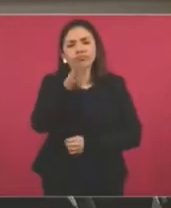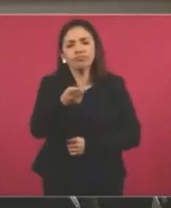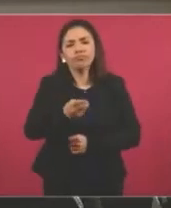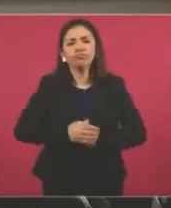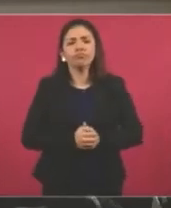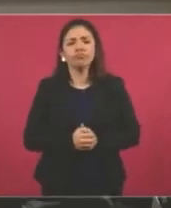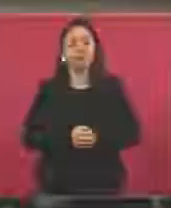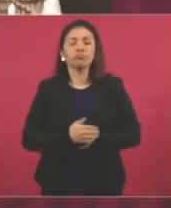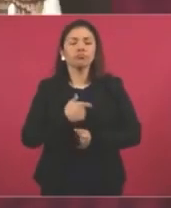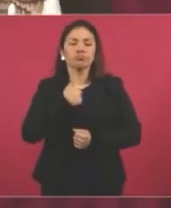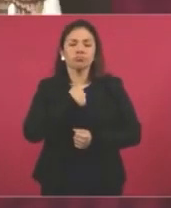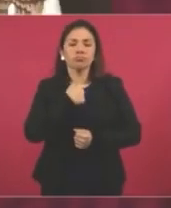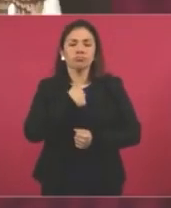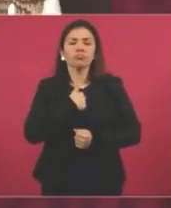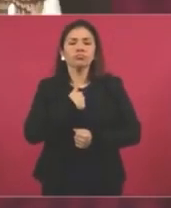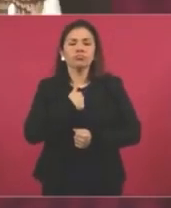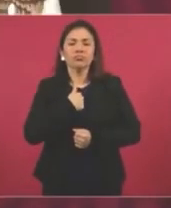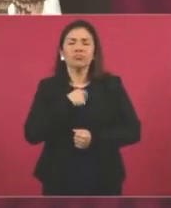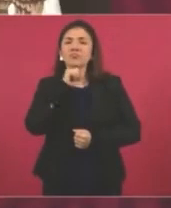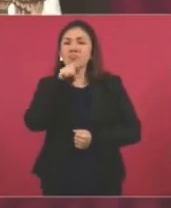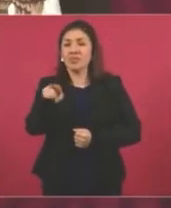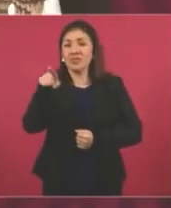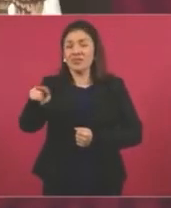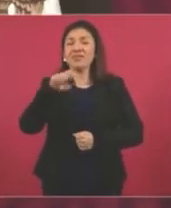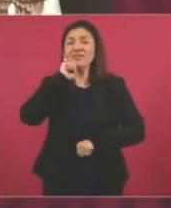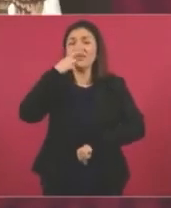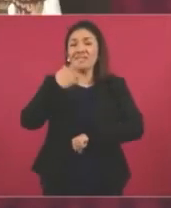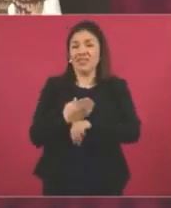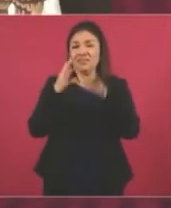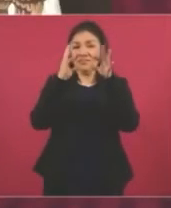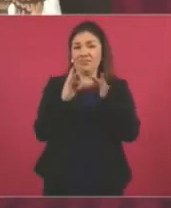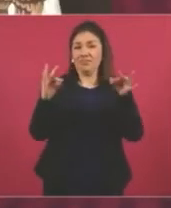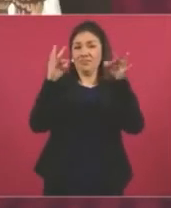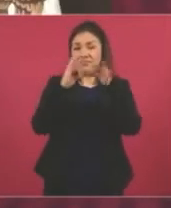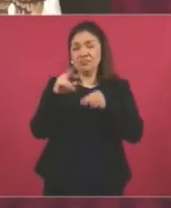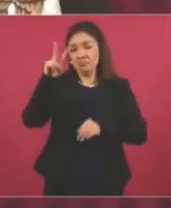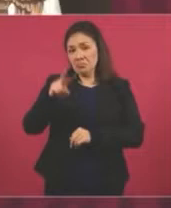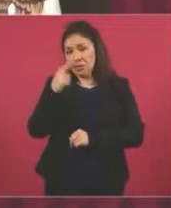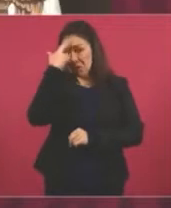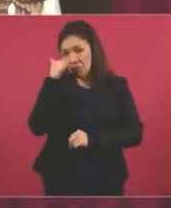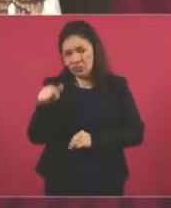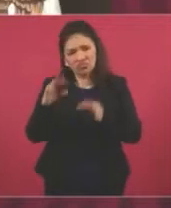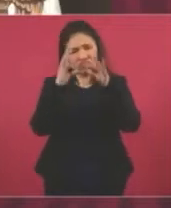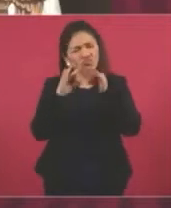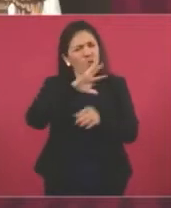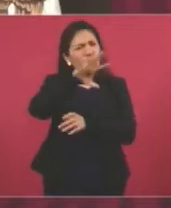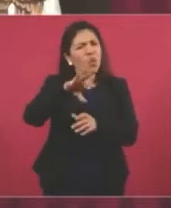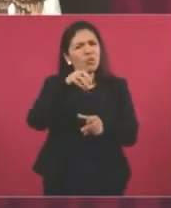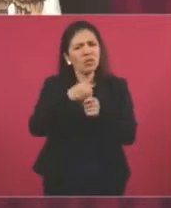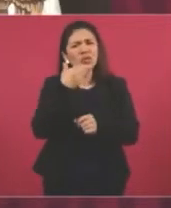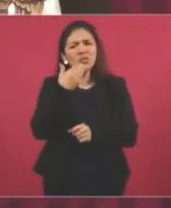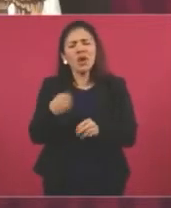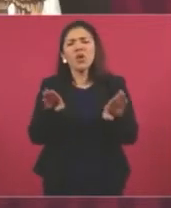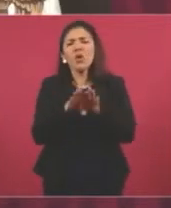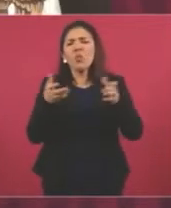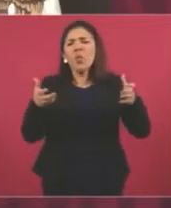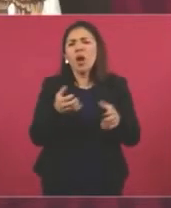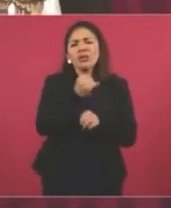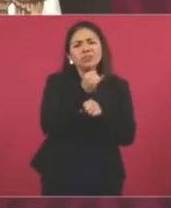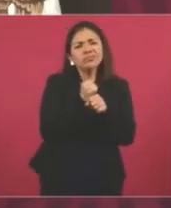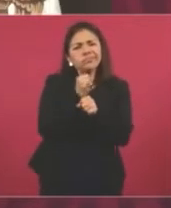Y reafirmar lo que ha mencionado en este momento la secretaria Rosicela en un informe muy completo de la investigación